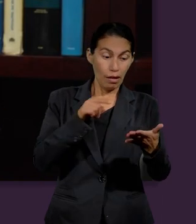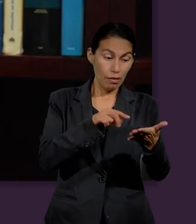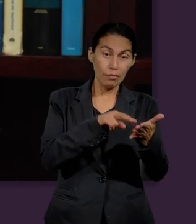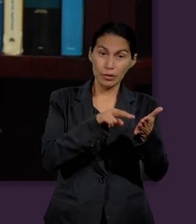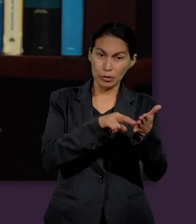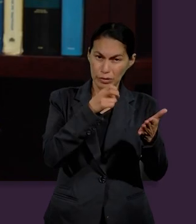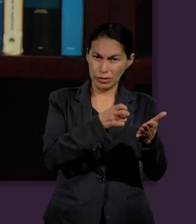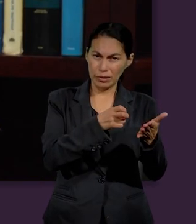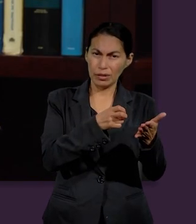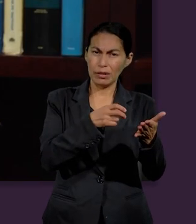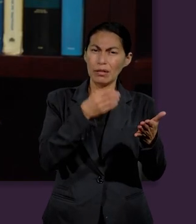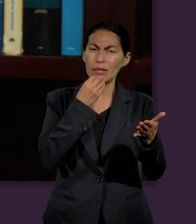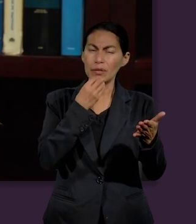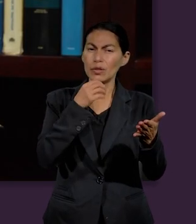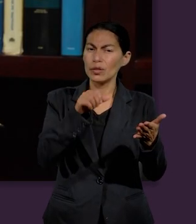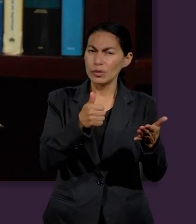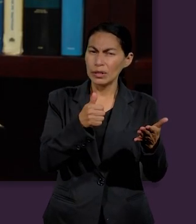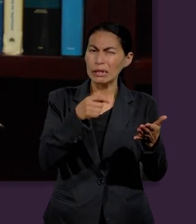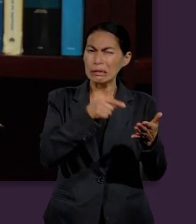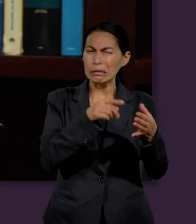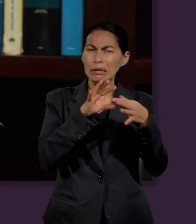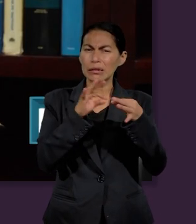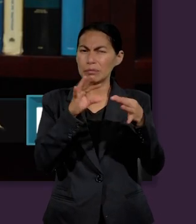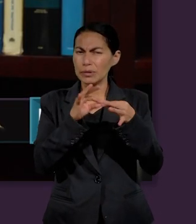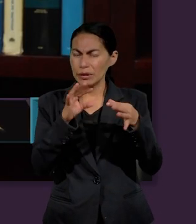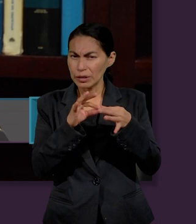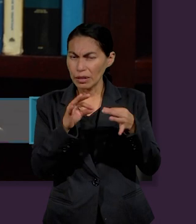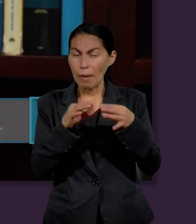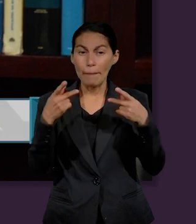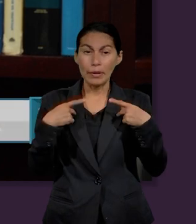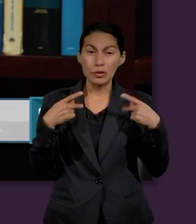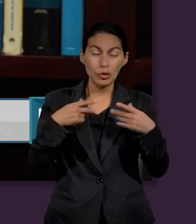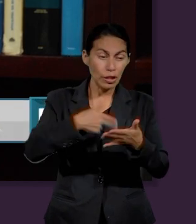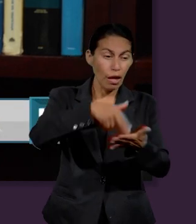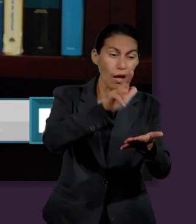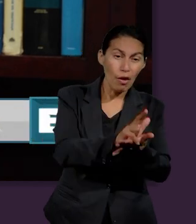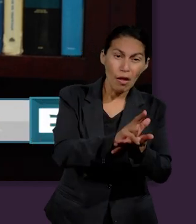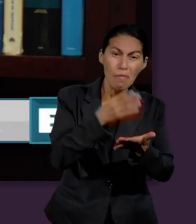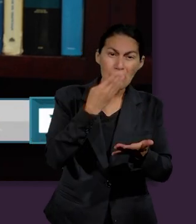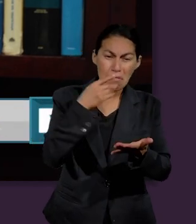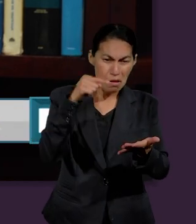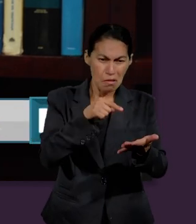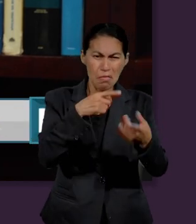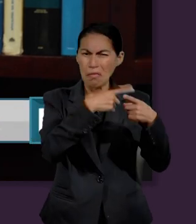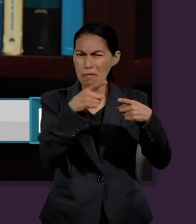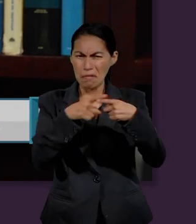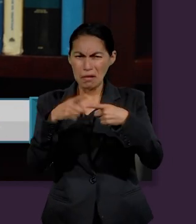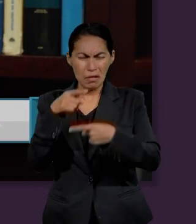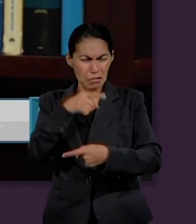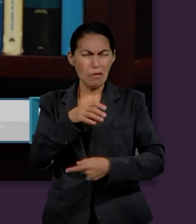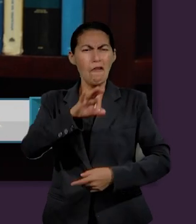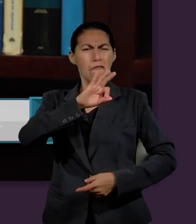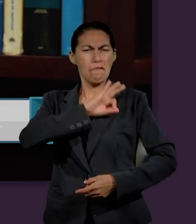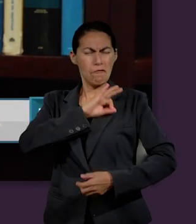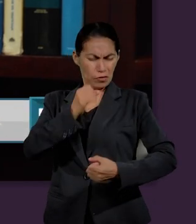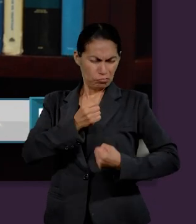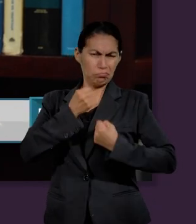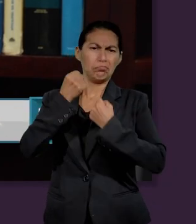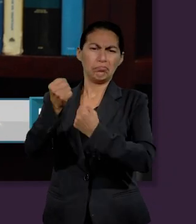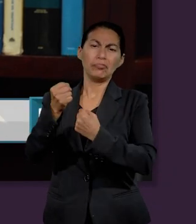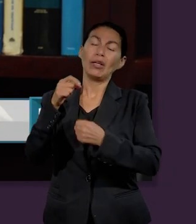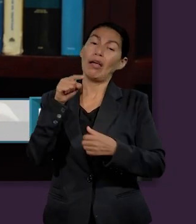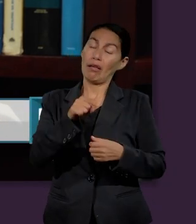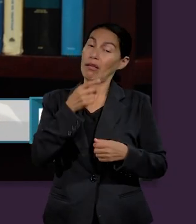Este pasaje de Hebreos 11 nos habla de los distintos héroes de la fe y entre ellos